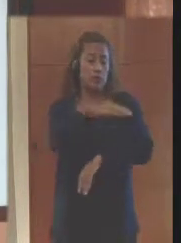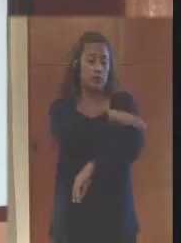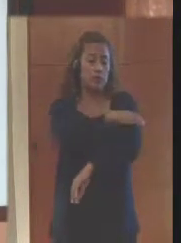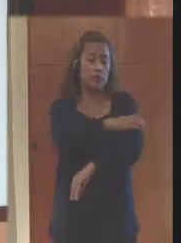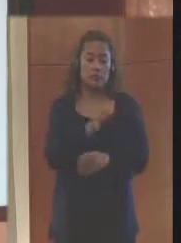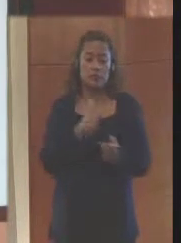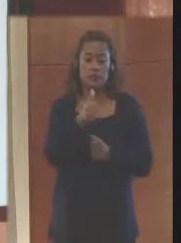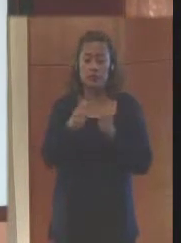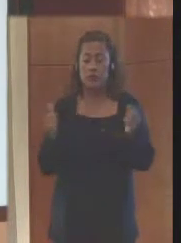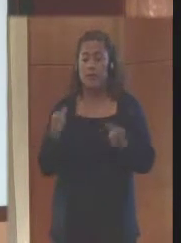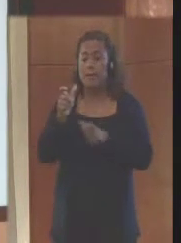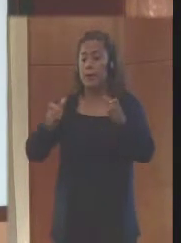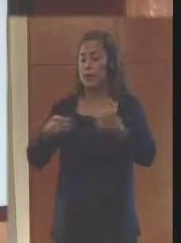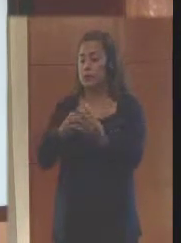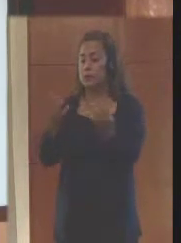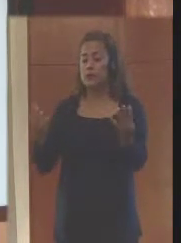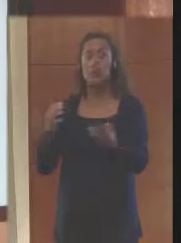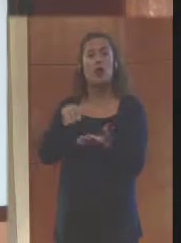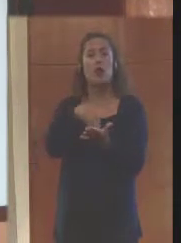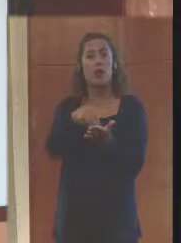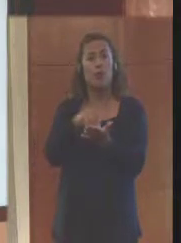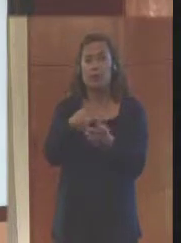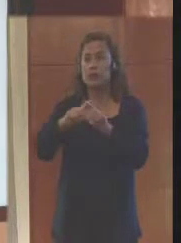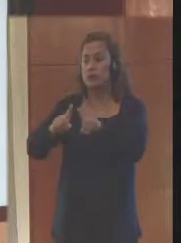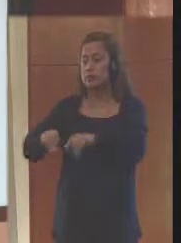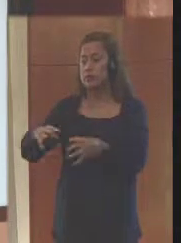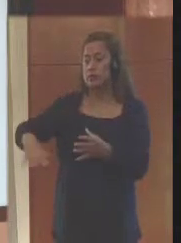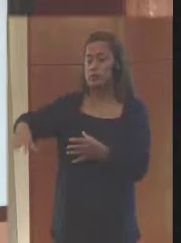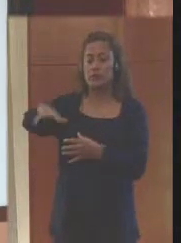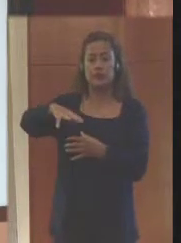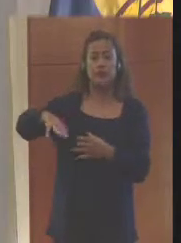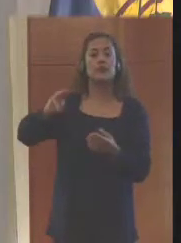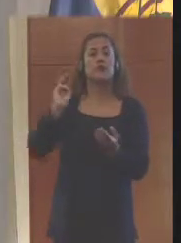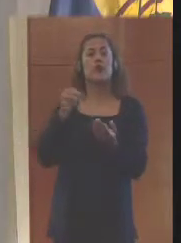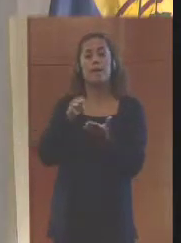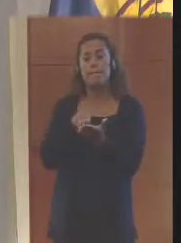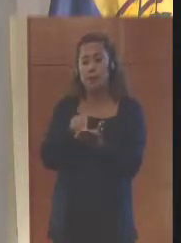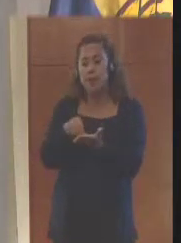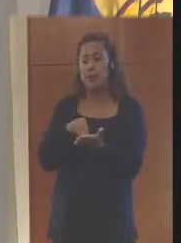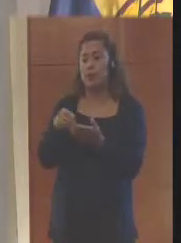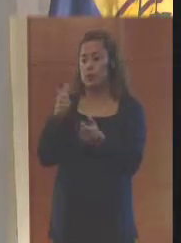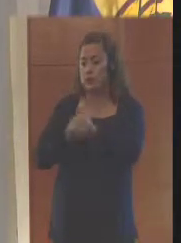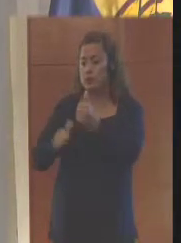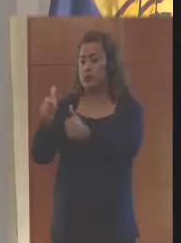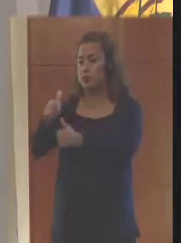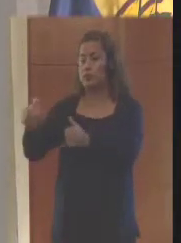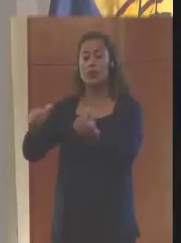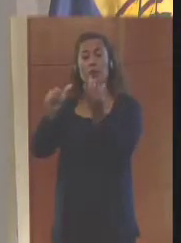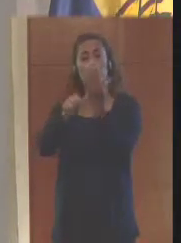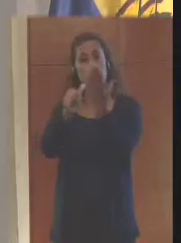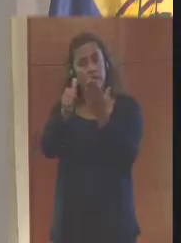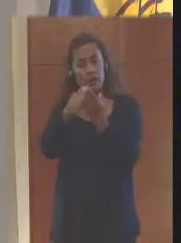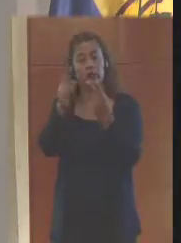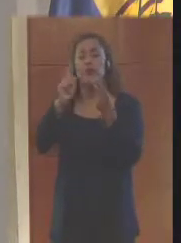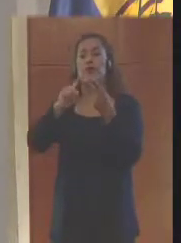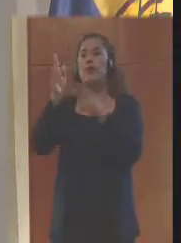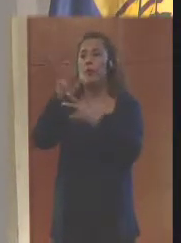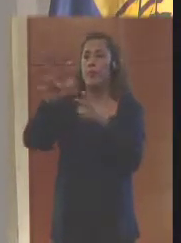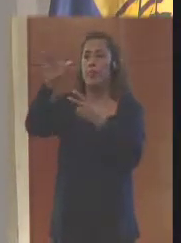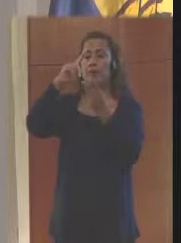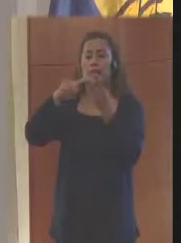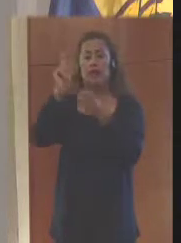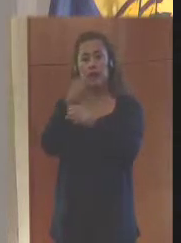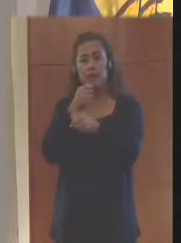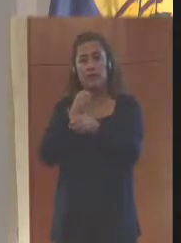con integrantes diversos desde los sectores, desde los ministerios, entre otros el de ambiente, de trabajo,